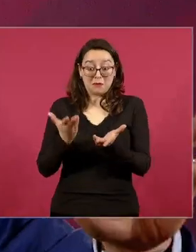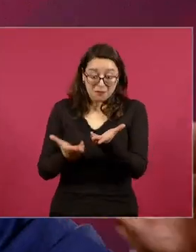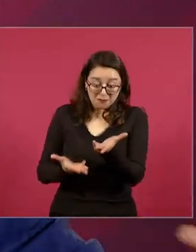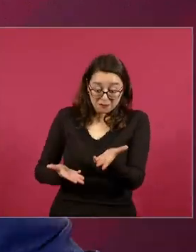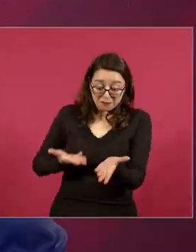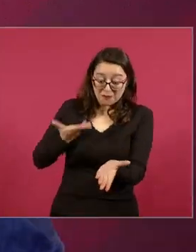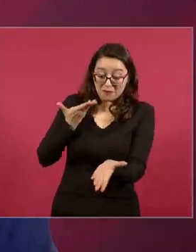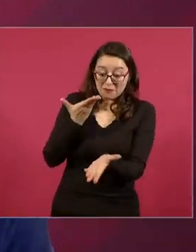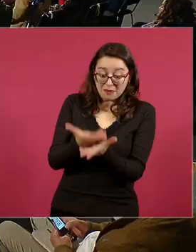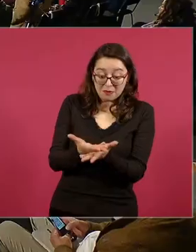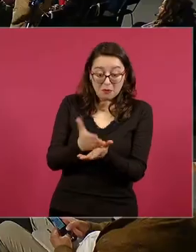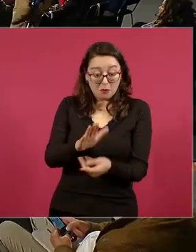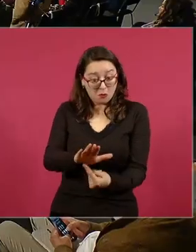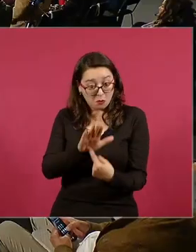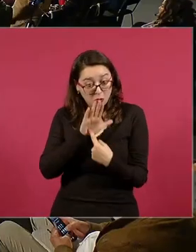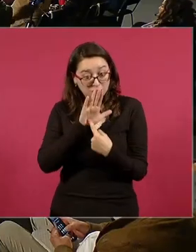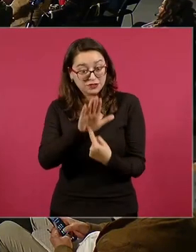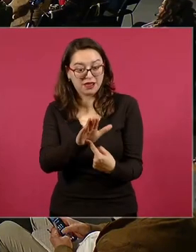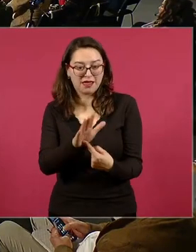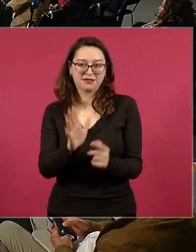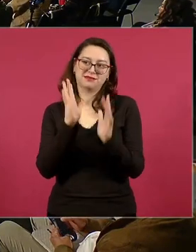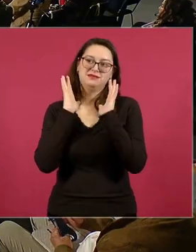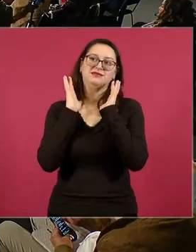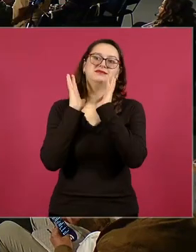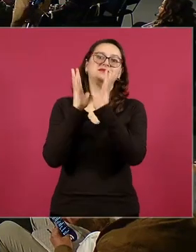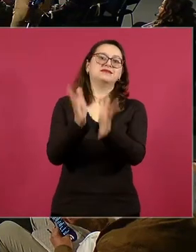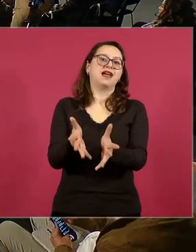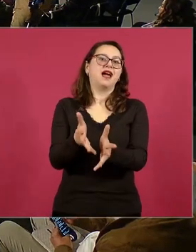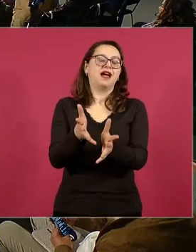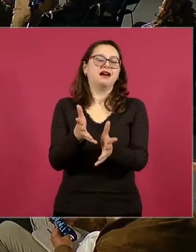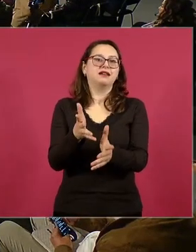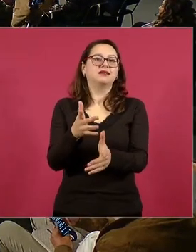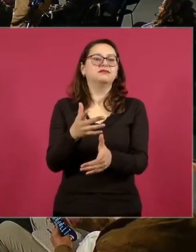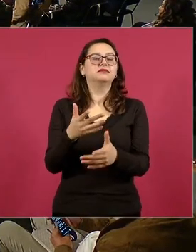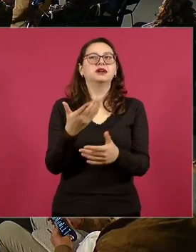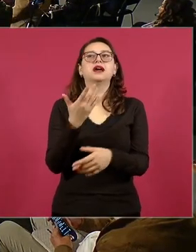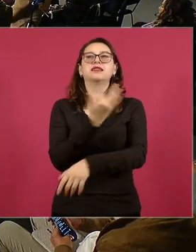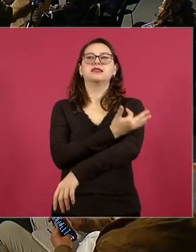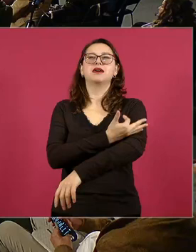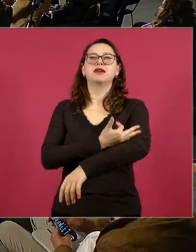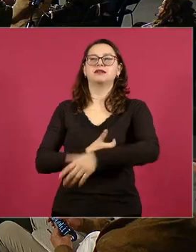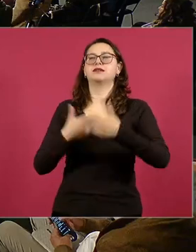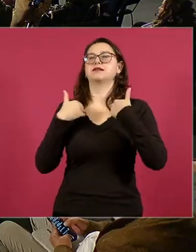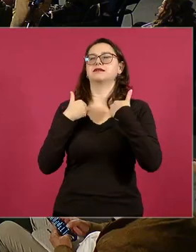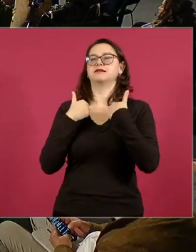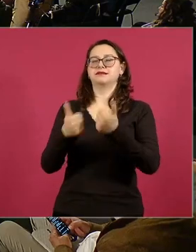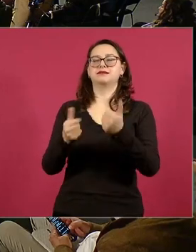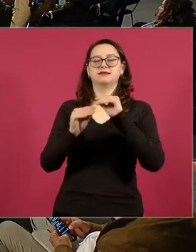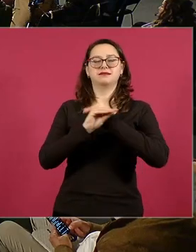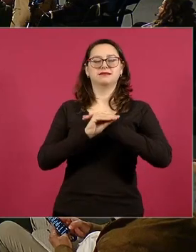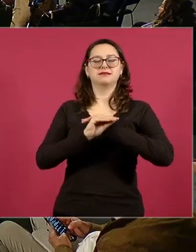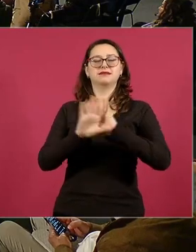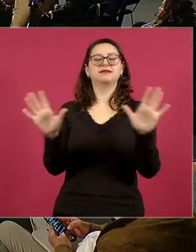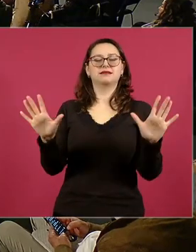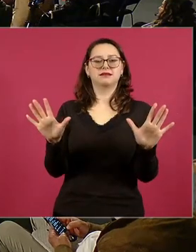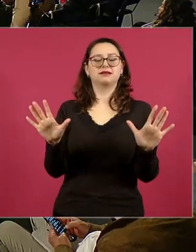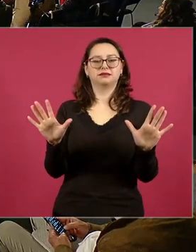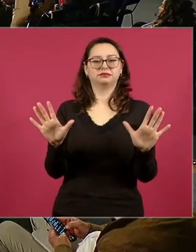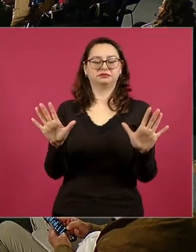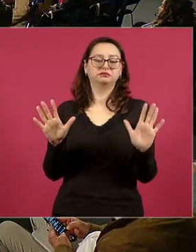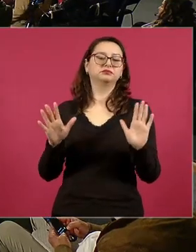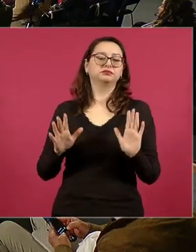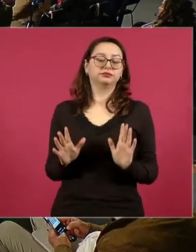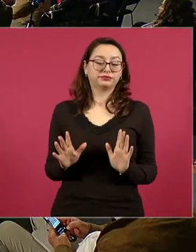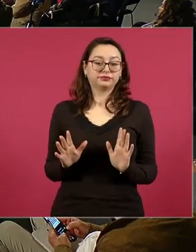ya tenemos claro ahora si esto que